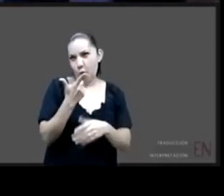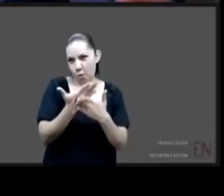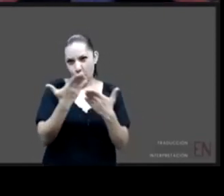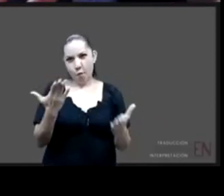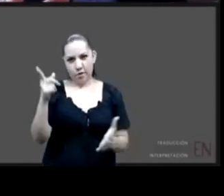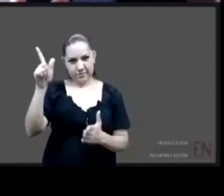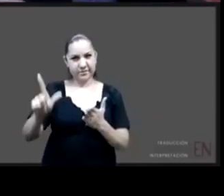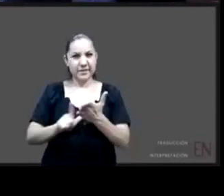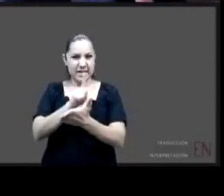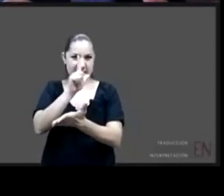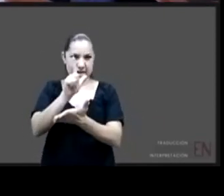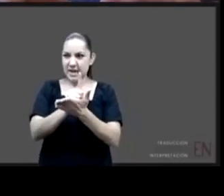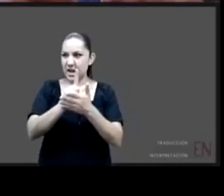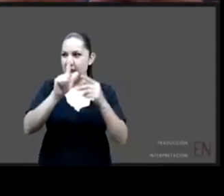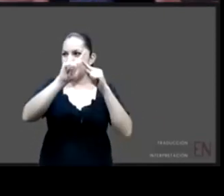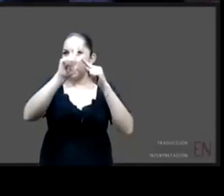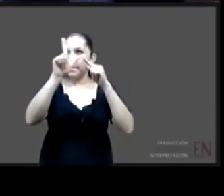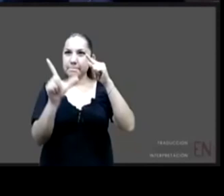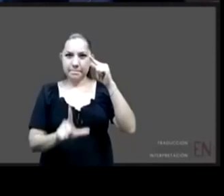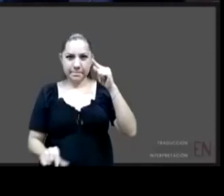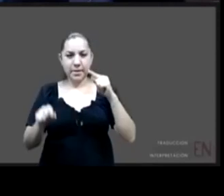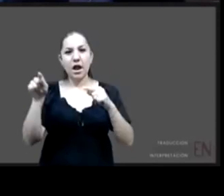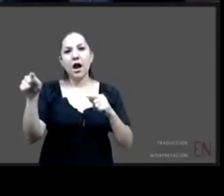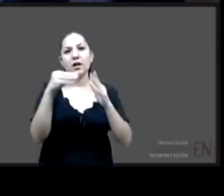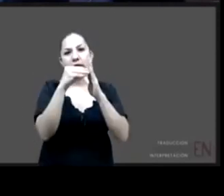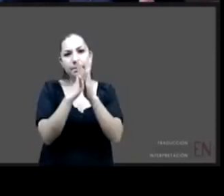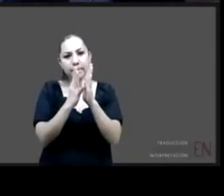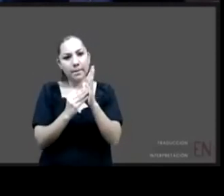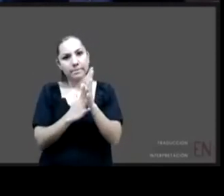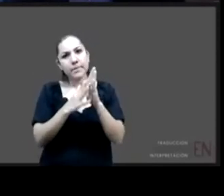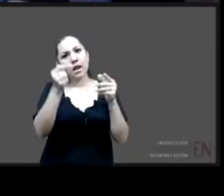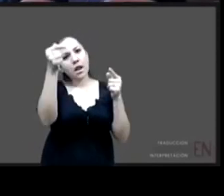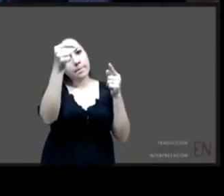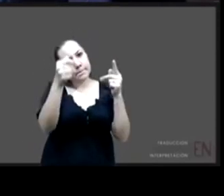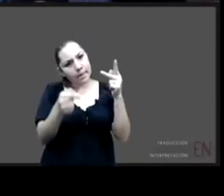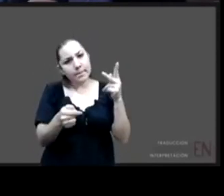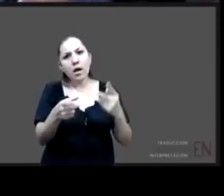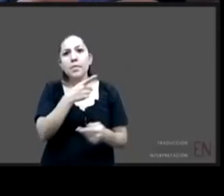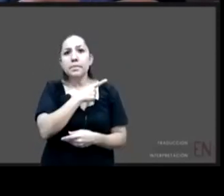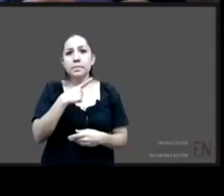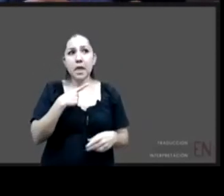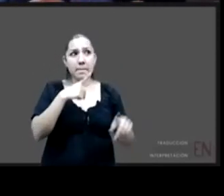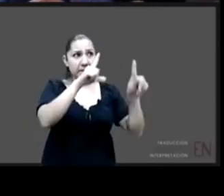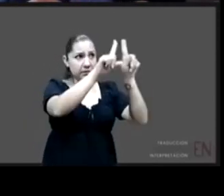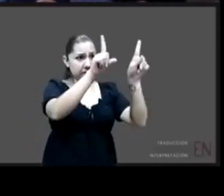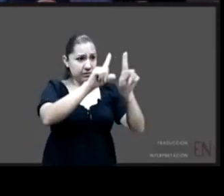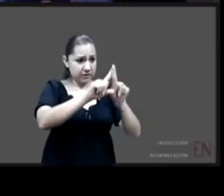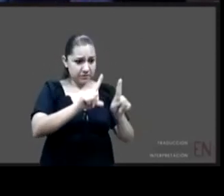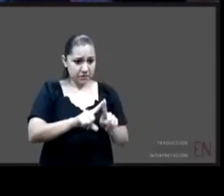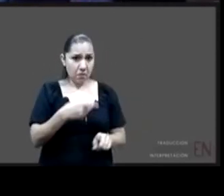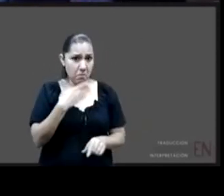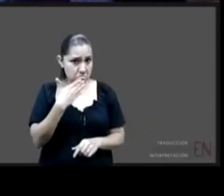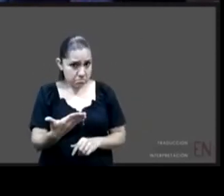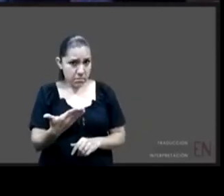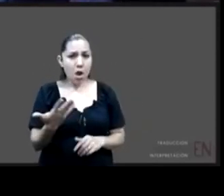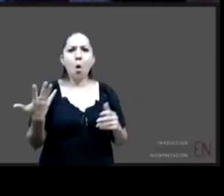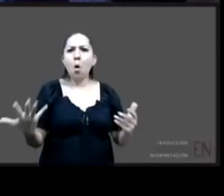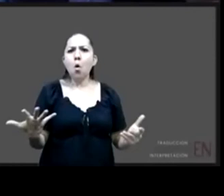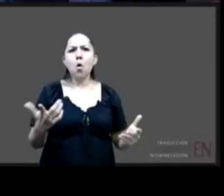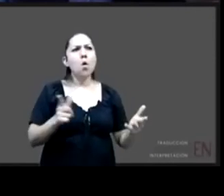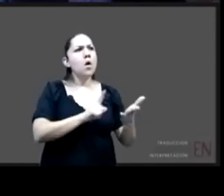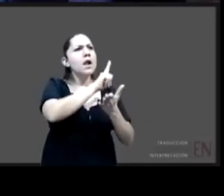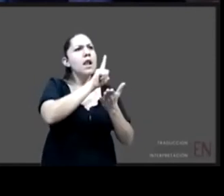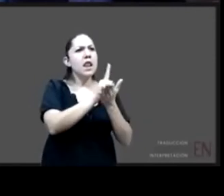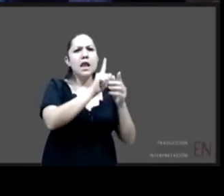se ponen requisitos de un tipo o otro o tenemos que tener una ley nacional al menos la perspectiva desde el sistema de protección integral